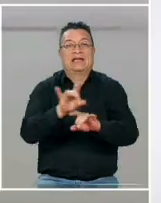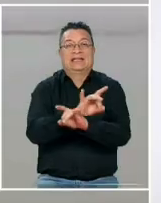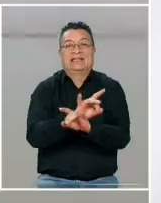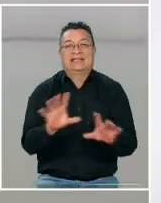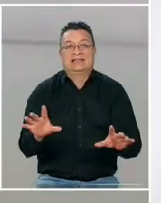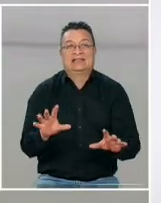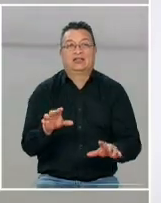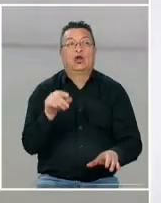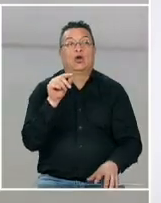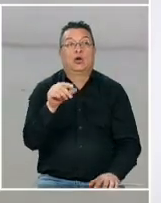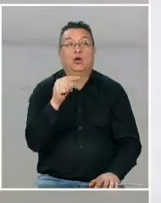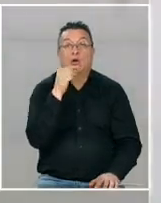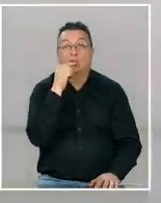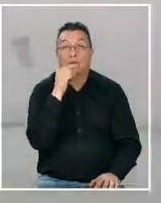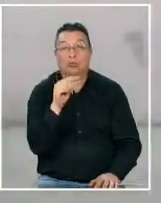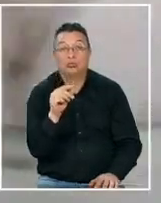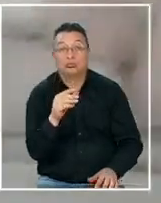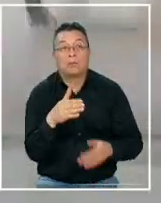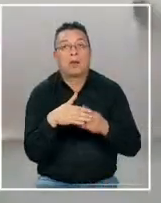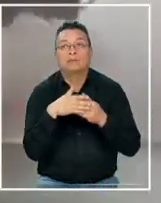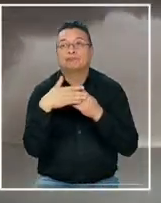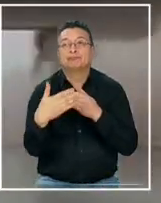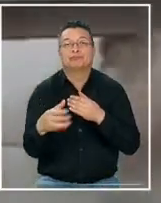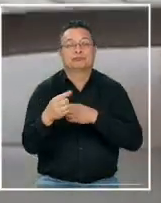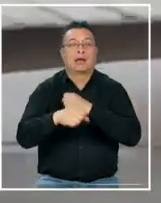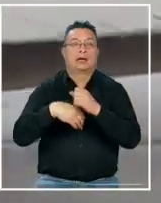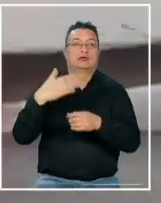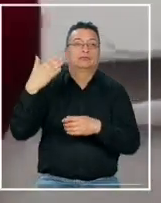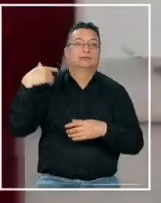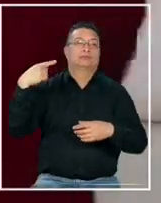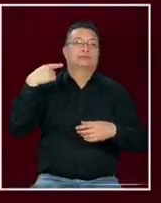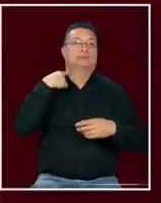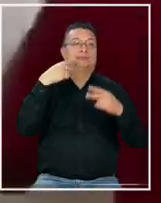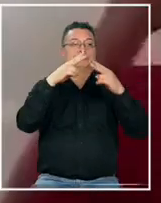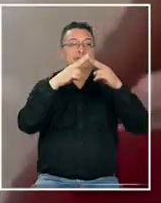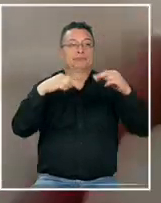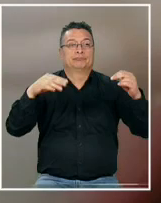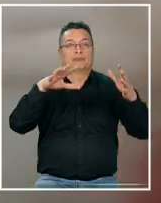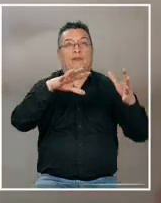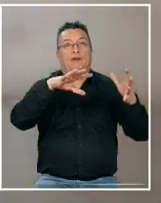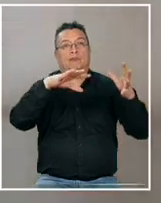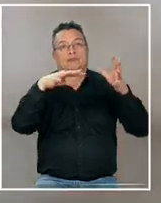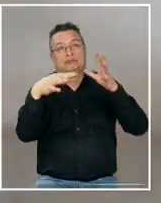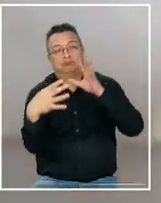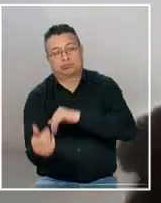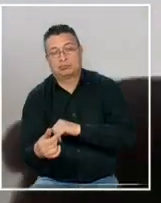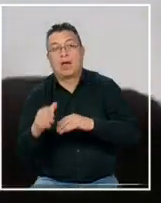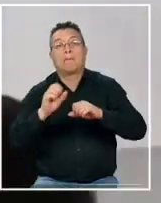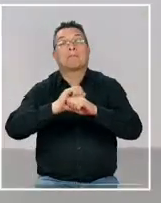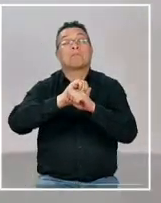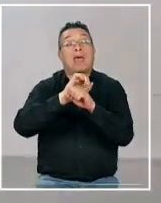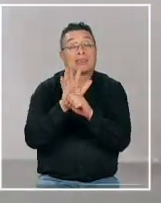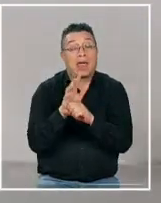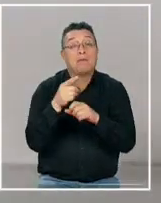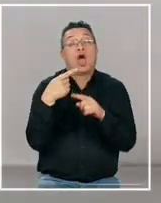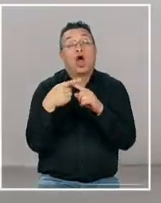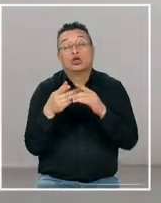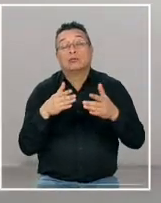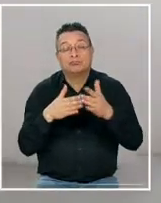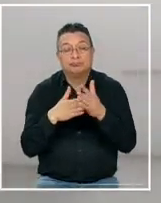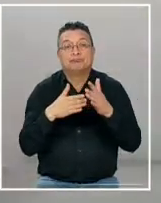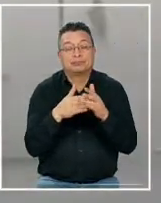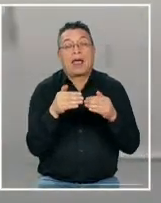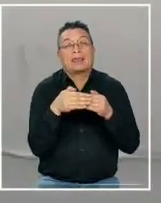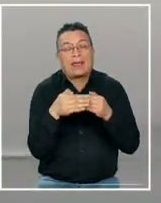por lo menos un poco atrasado hace varios años atrás pero por distintas situaciones la pandemia y también hay distintos